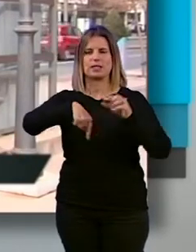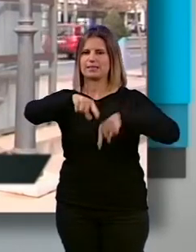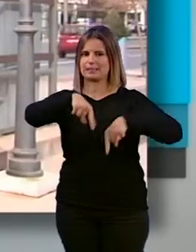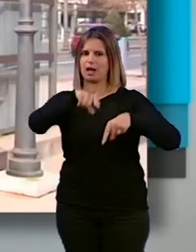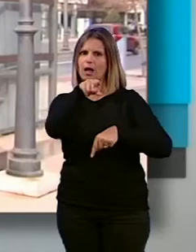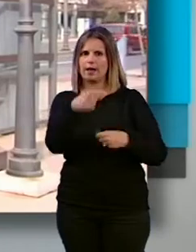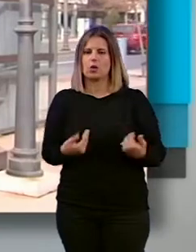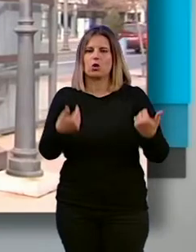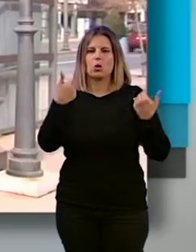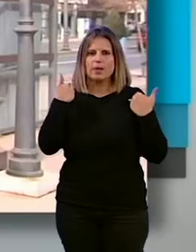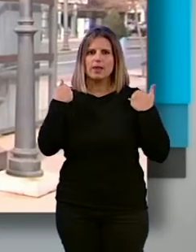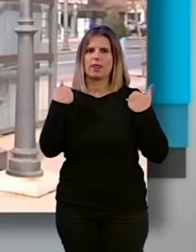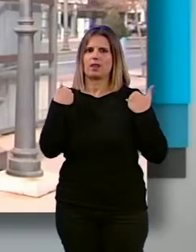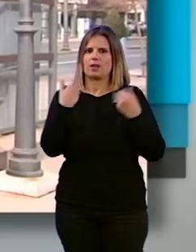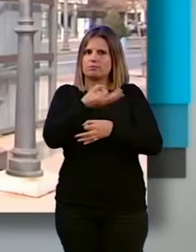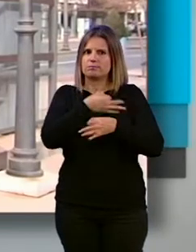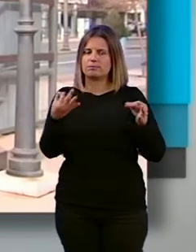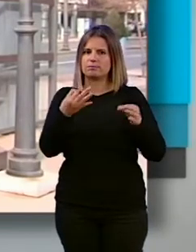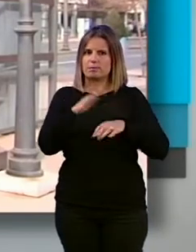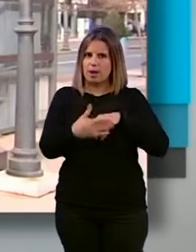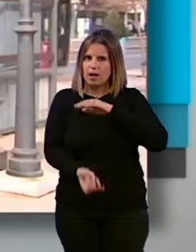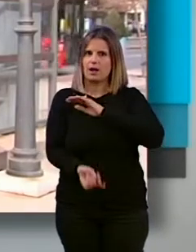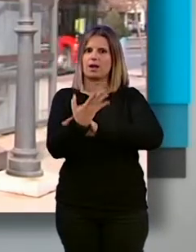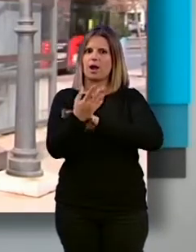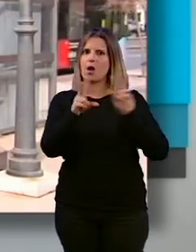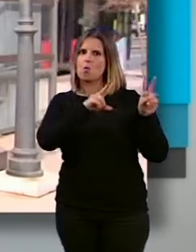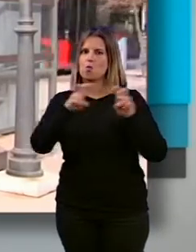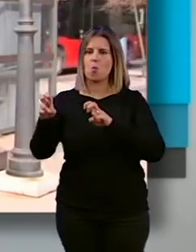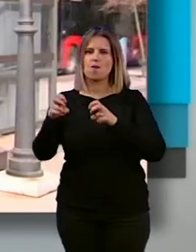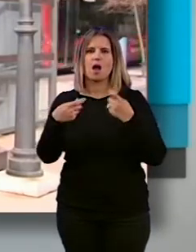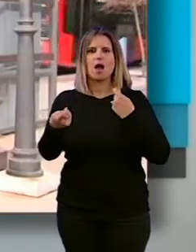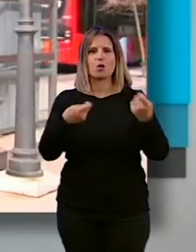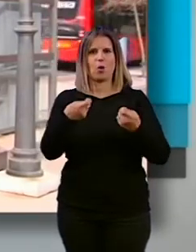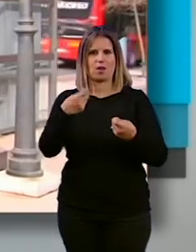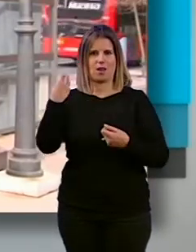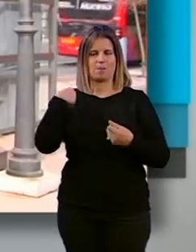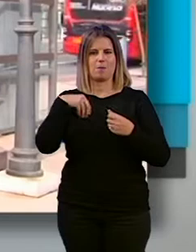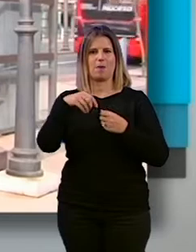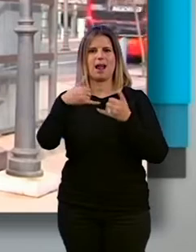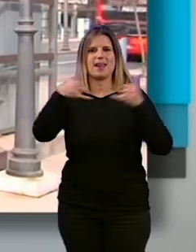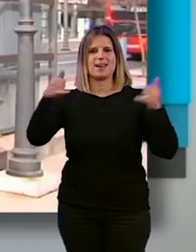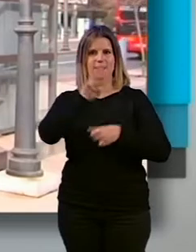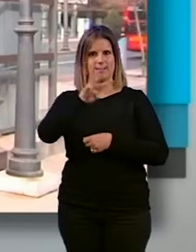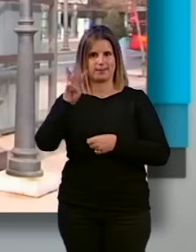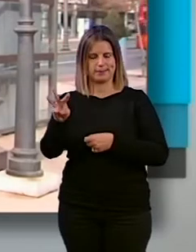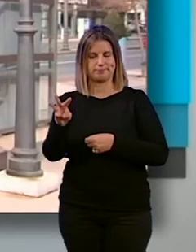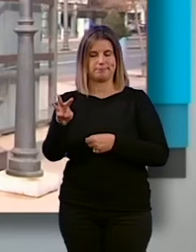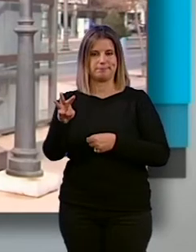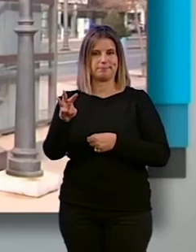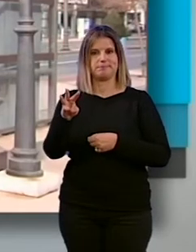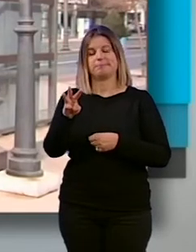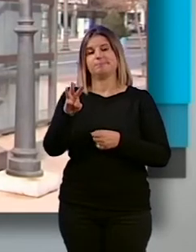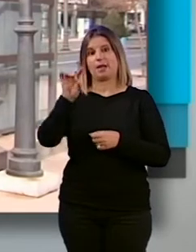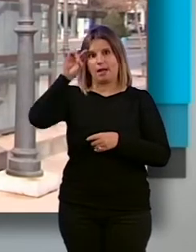la competencia para poder implantar una línea de carácter coordinada como la línea 33. La idea, desde luego, es